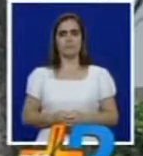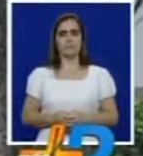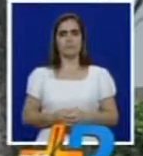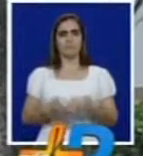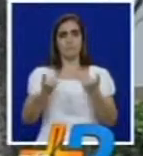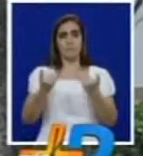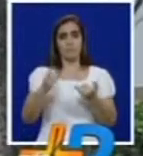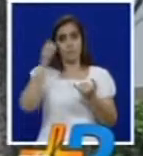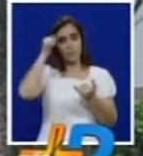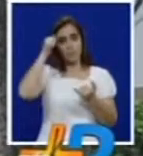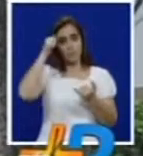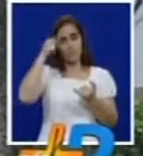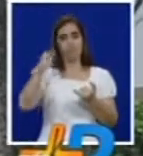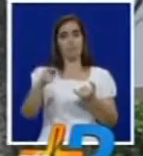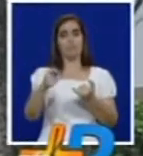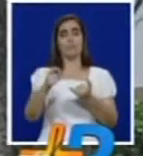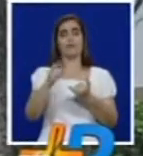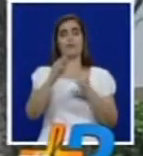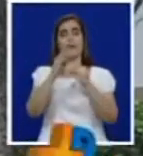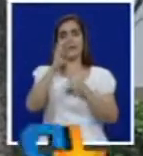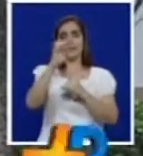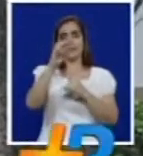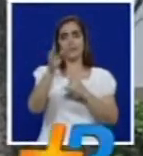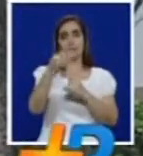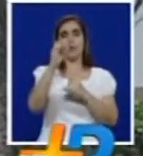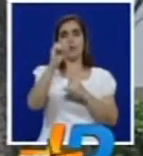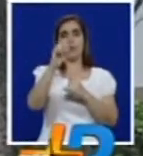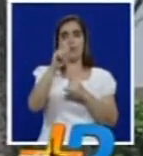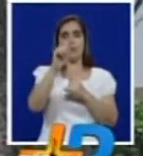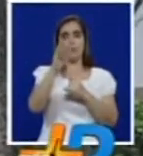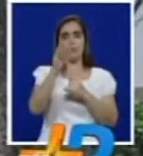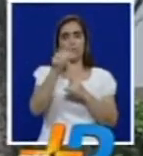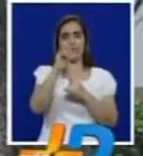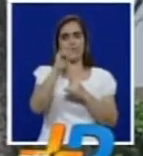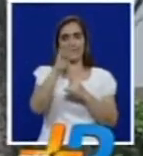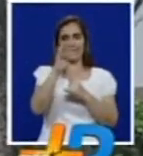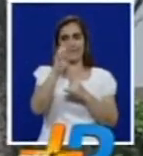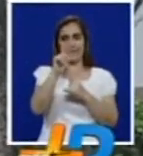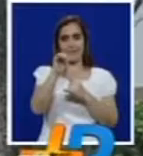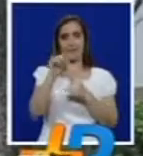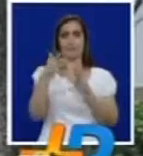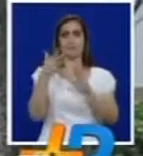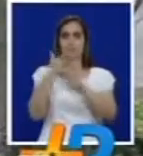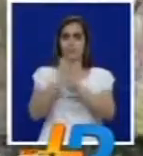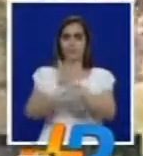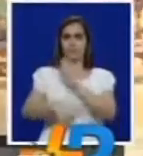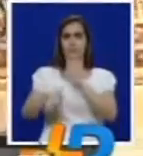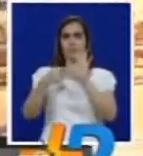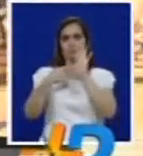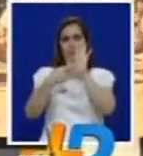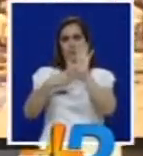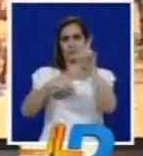El Centro Cultural Colombo Italiano recibe por estos días una exposición denominada Fuerza y Movimiento